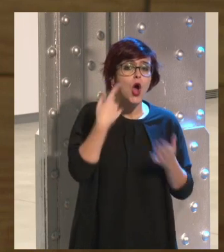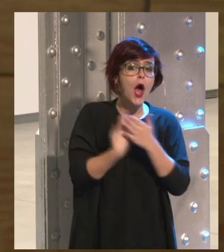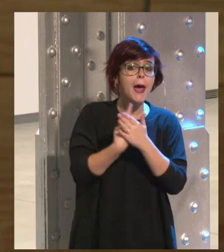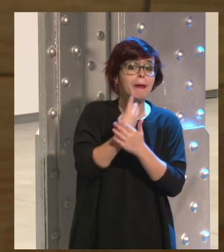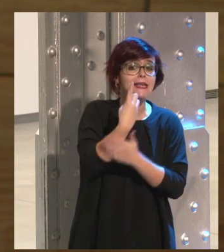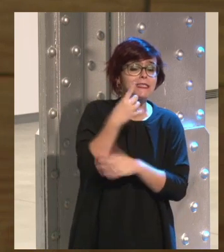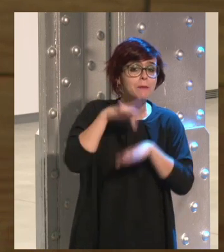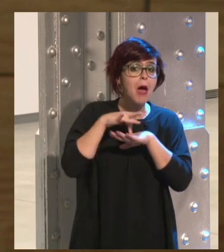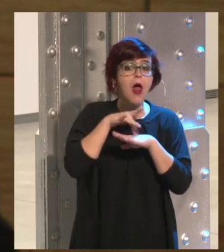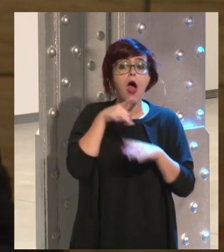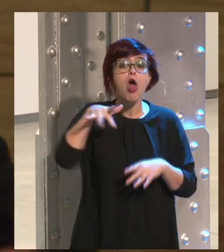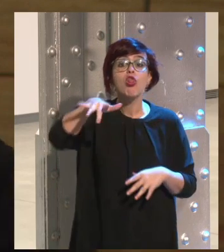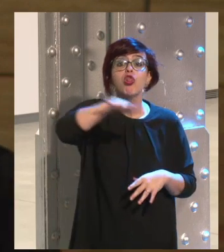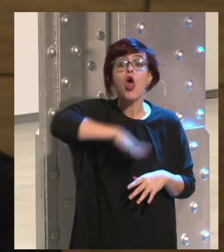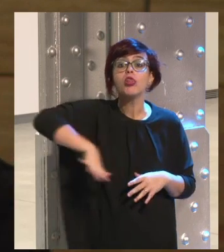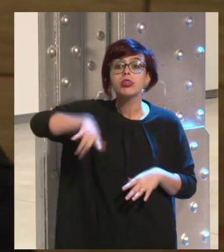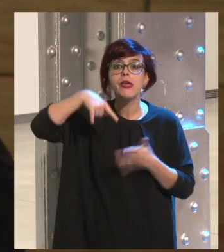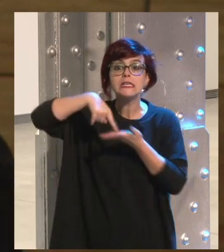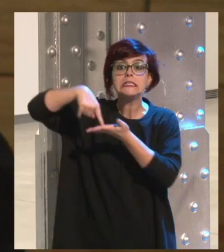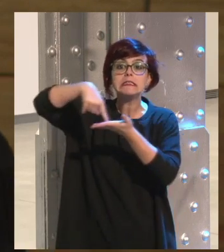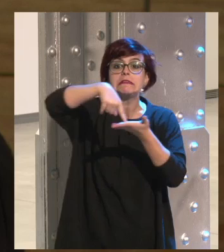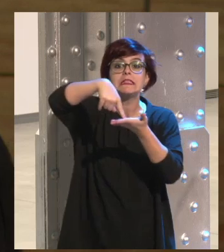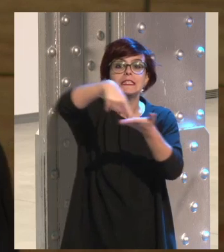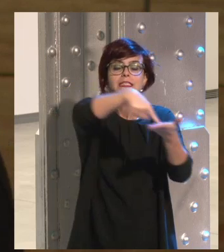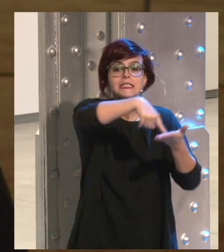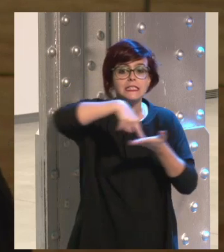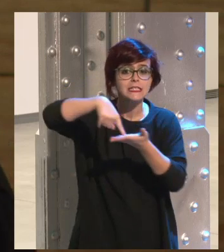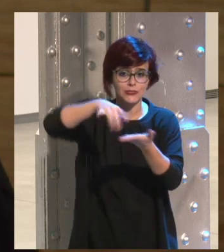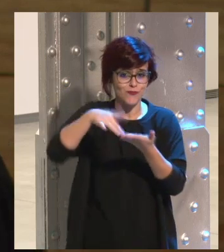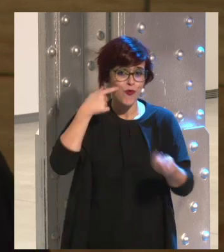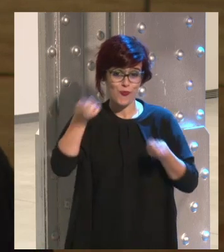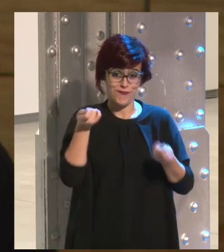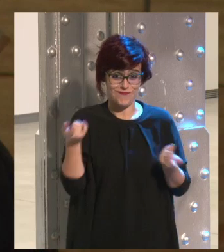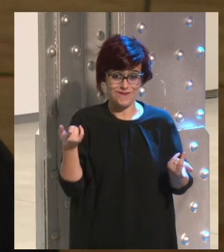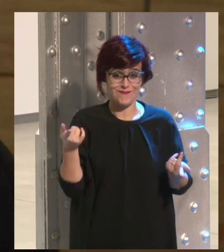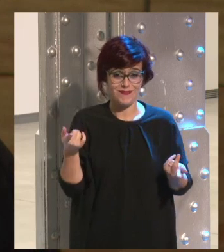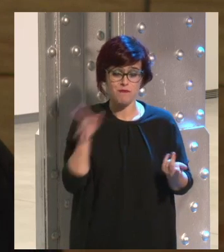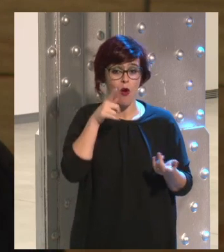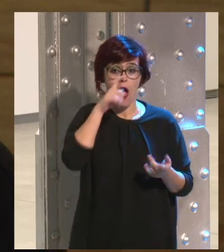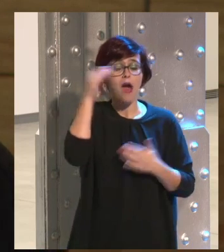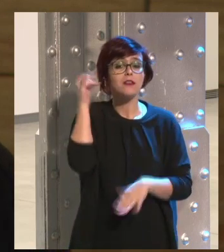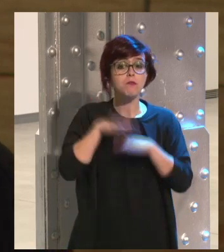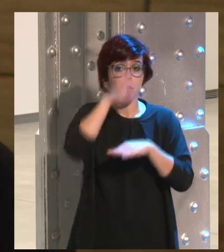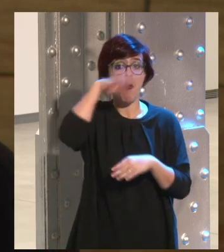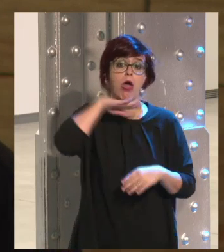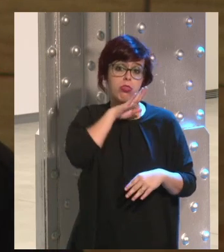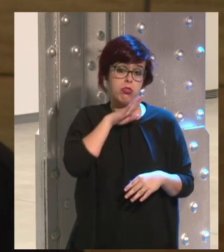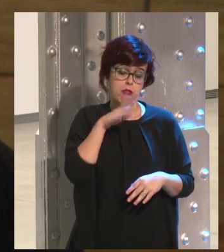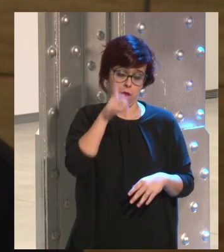GPS para saber dónde están en cualquier momento. Sí, es verdad. Porque, claro, yo antes decía a mi padre,